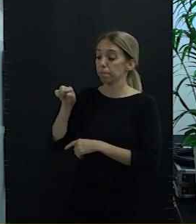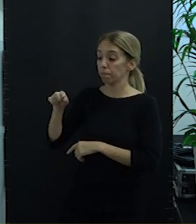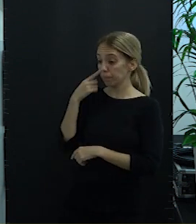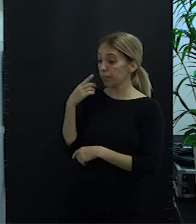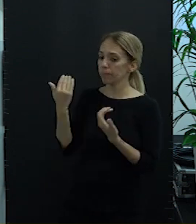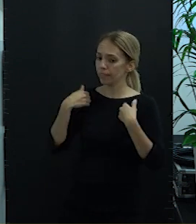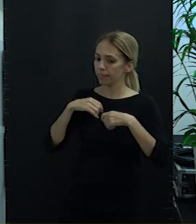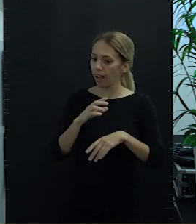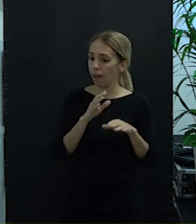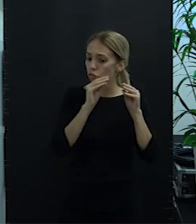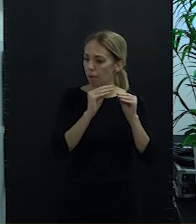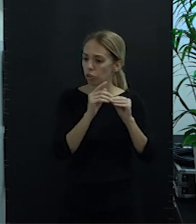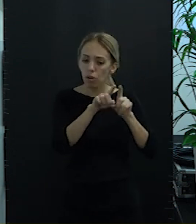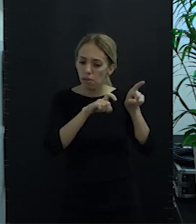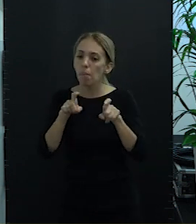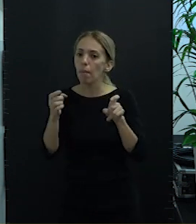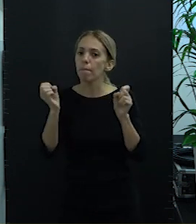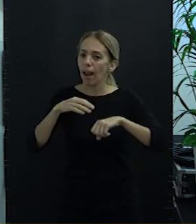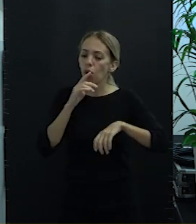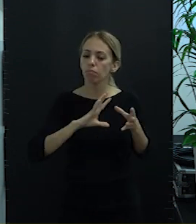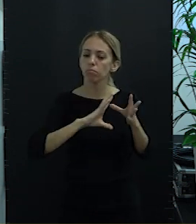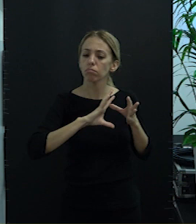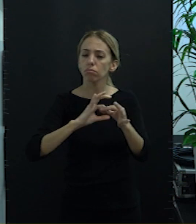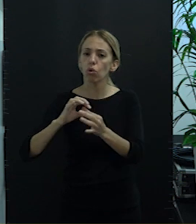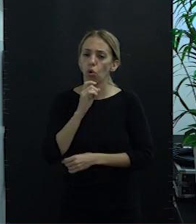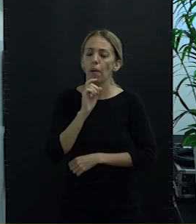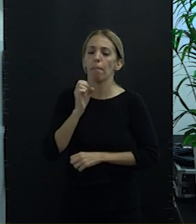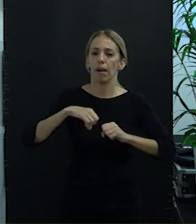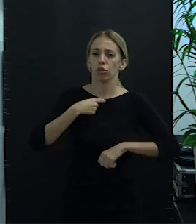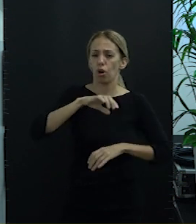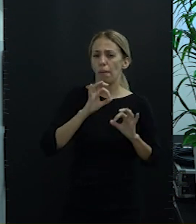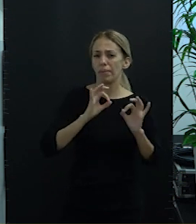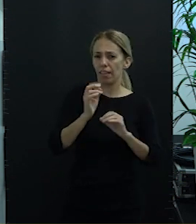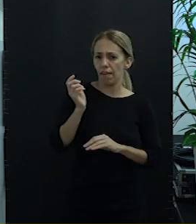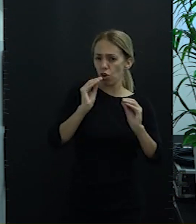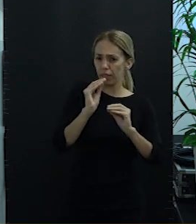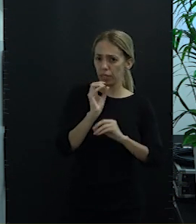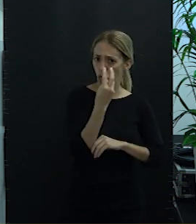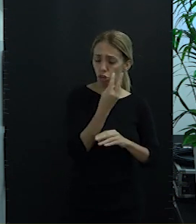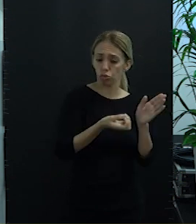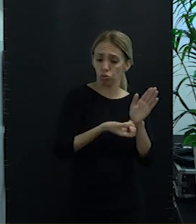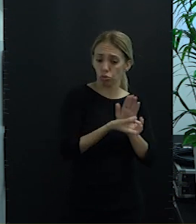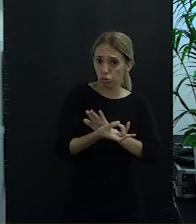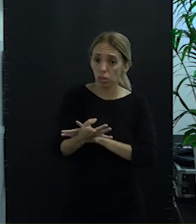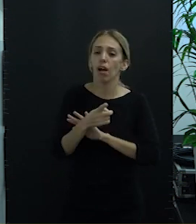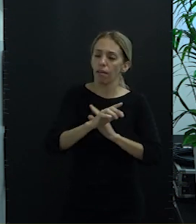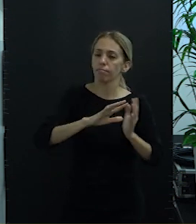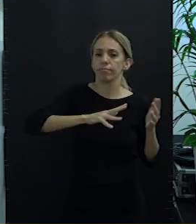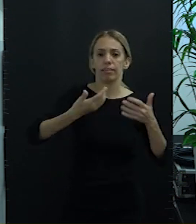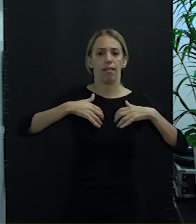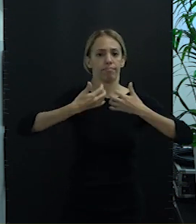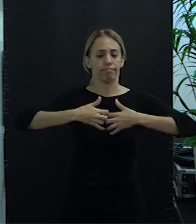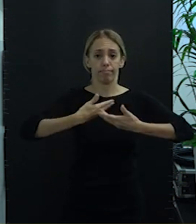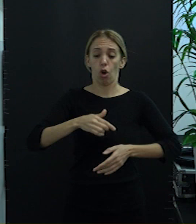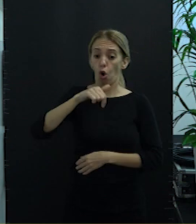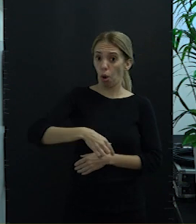vamos a por la formación. Hicimos el desarrollo de la formación, dos especialidades formativas y ya las tenemos en activo. Hoy, hoy, esta